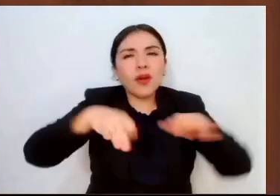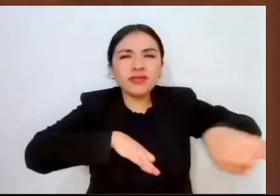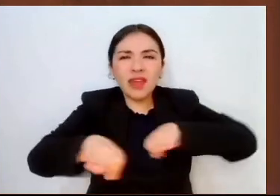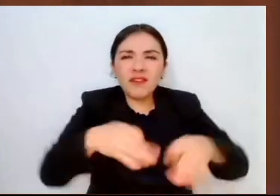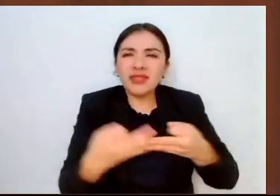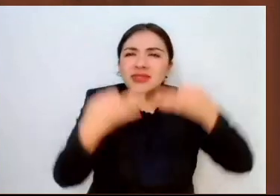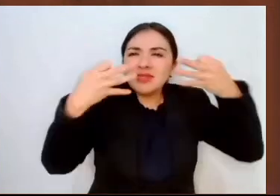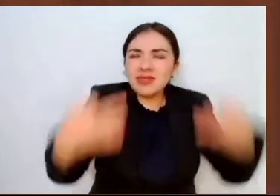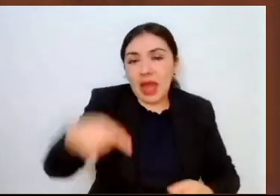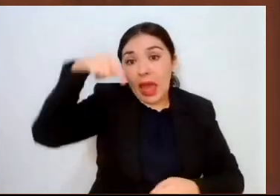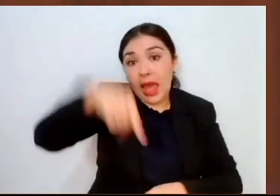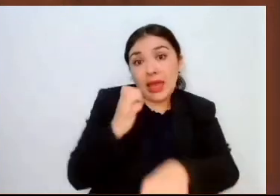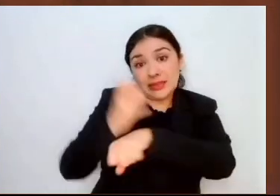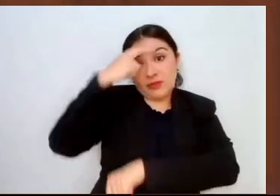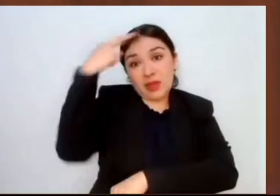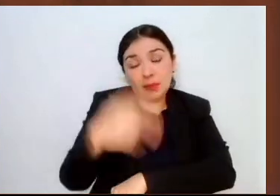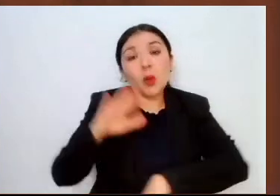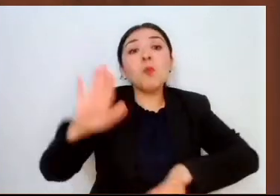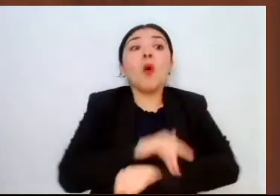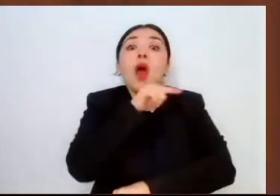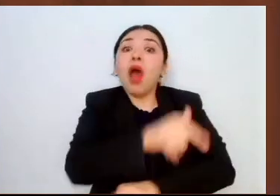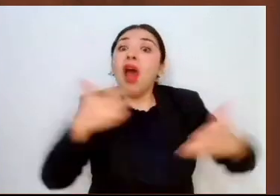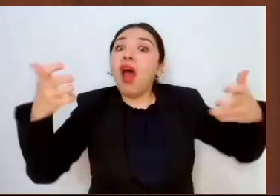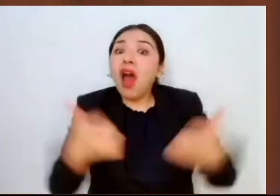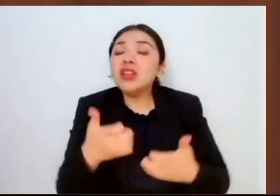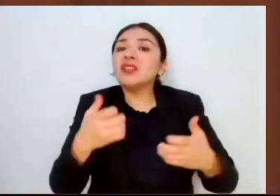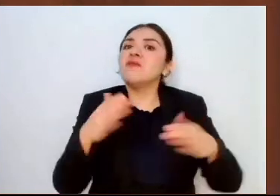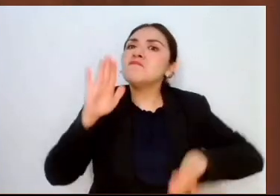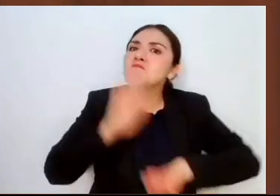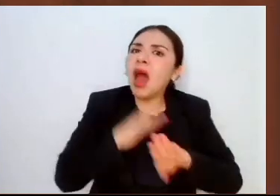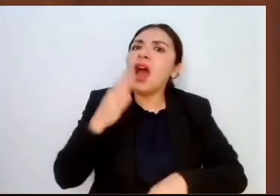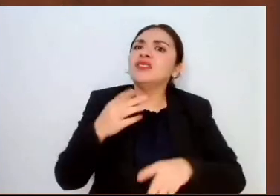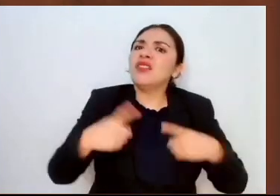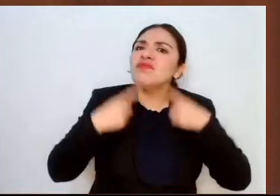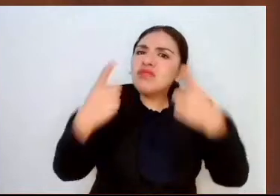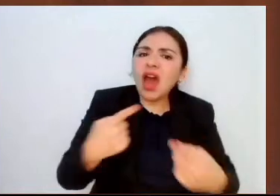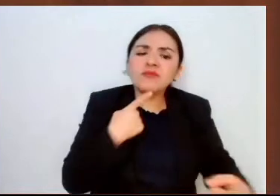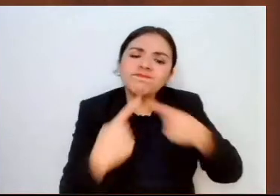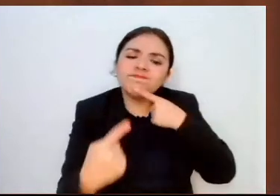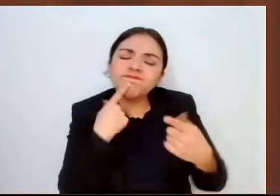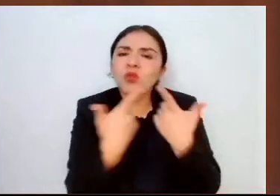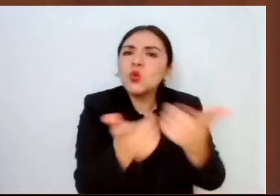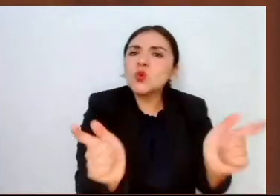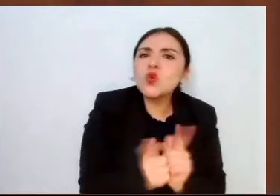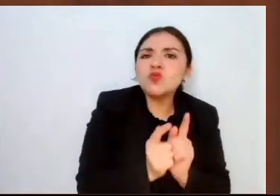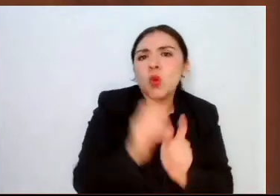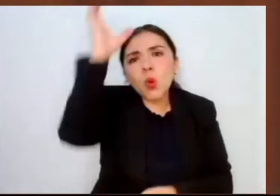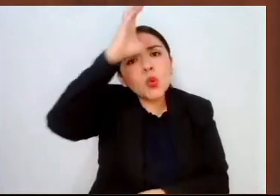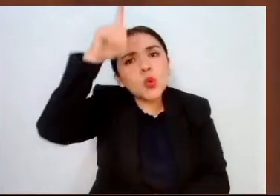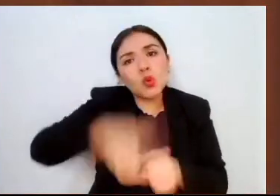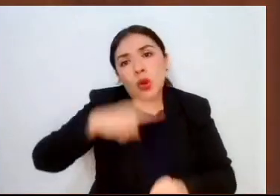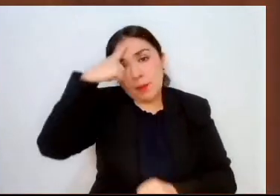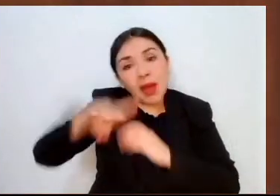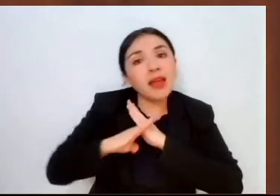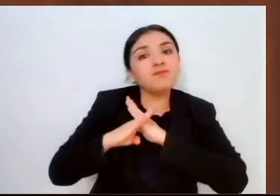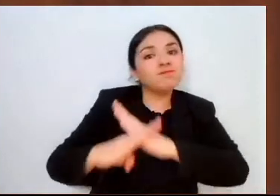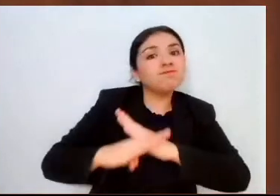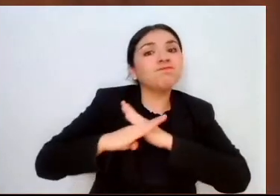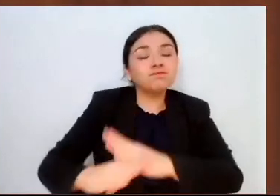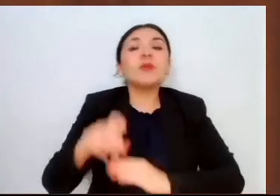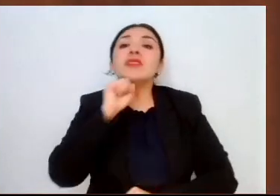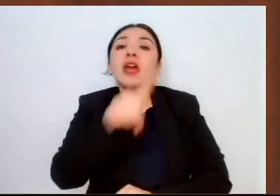Mexiquense, por sus aportaciones a las actividades organizadas y a la cultura de la prevención y el